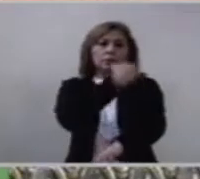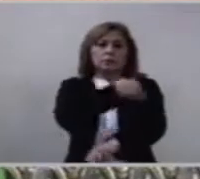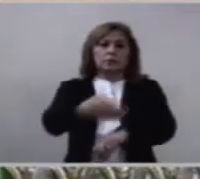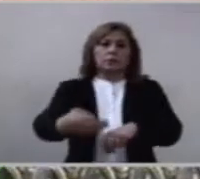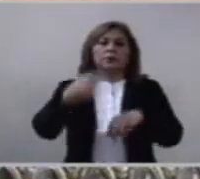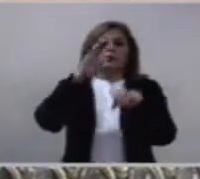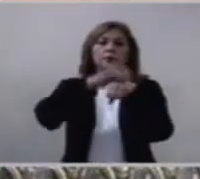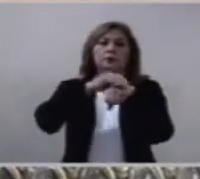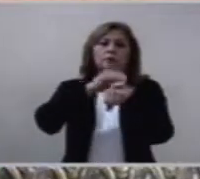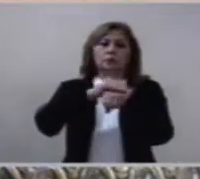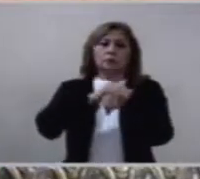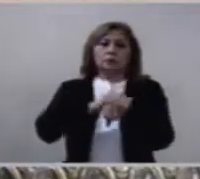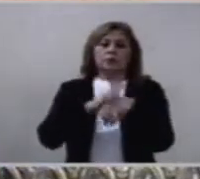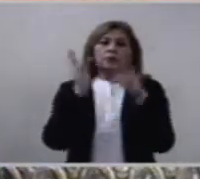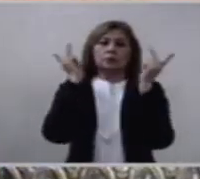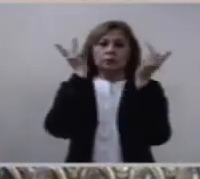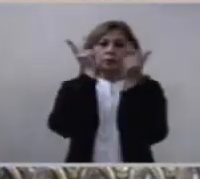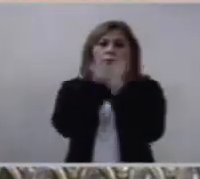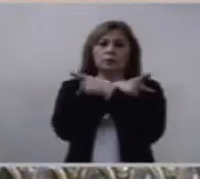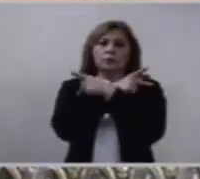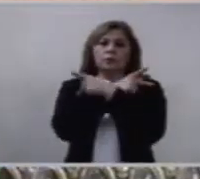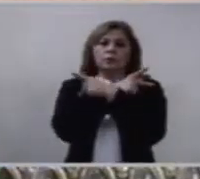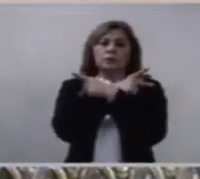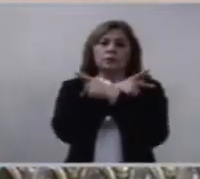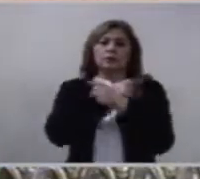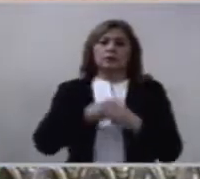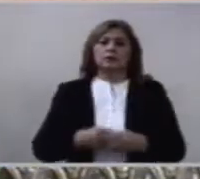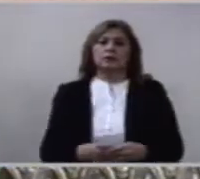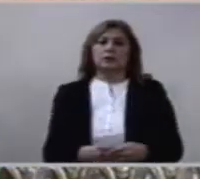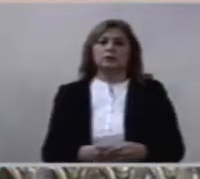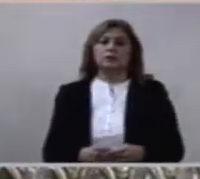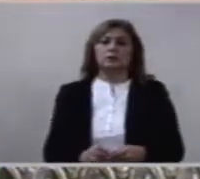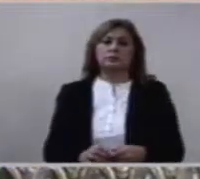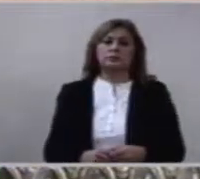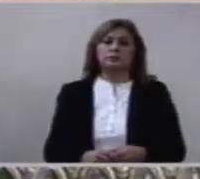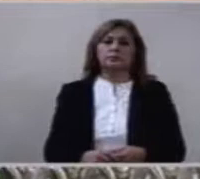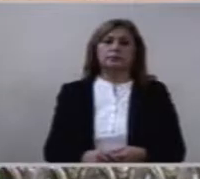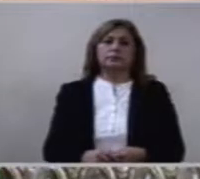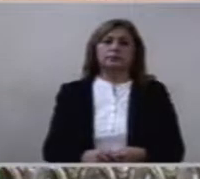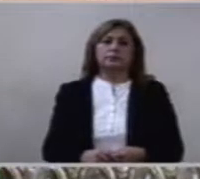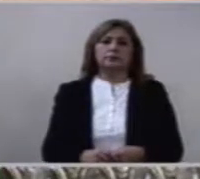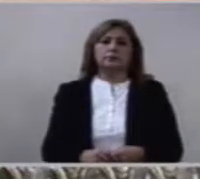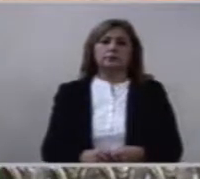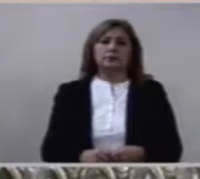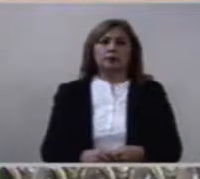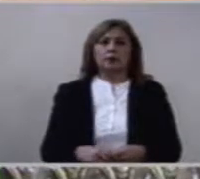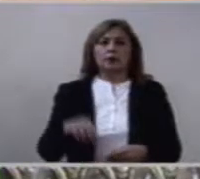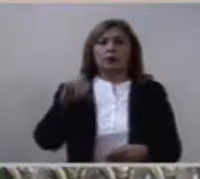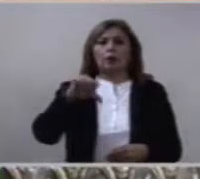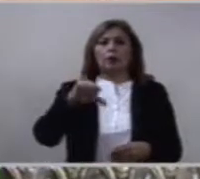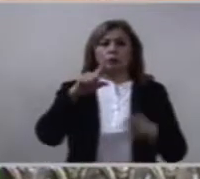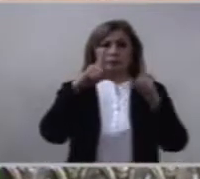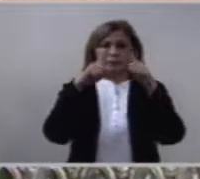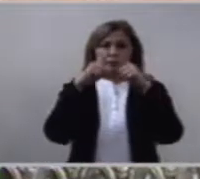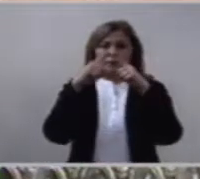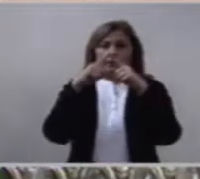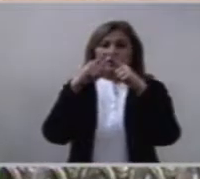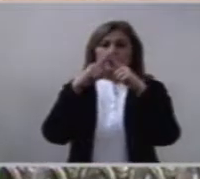amigos, de sus padrinos y de sus familiares. Hoy la Iglesia